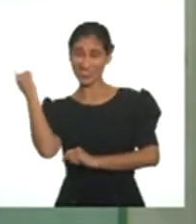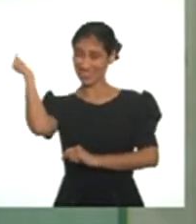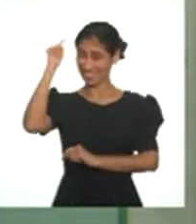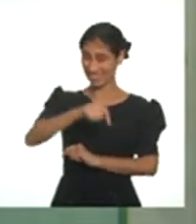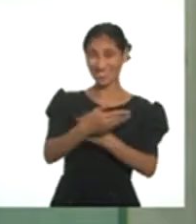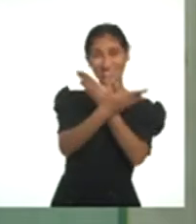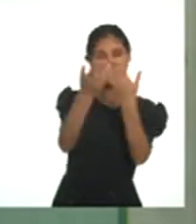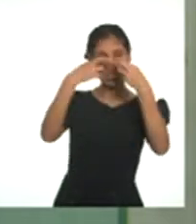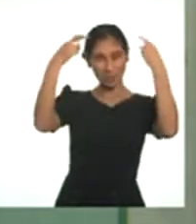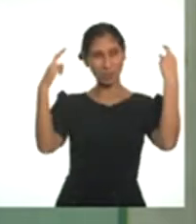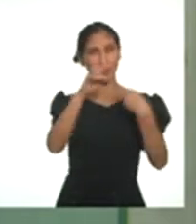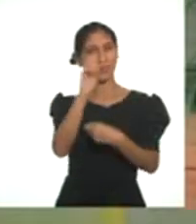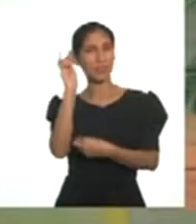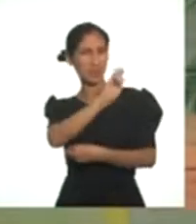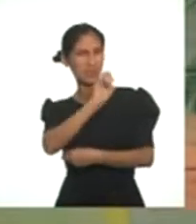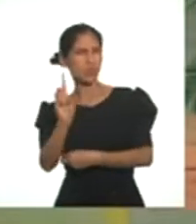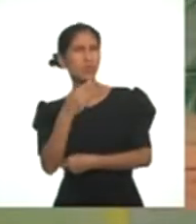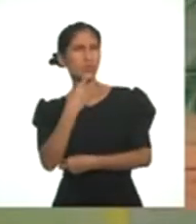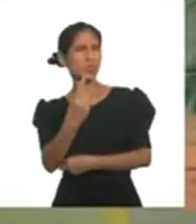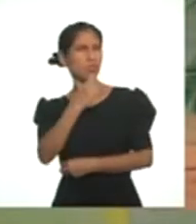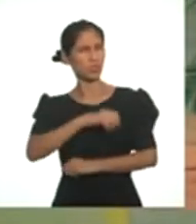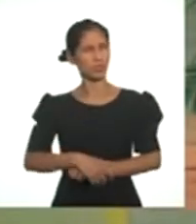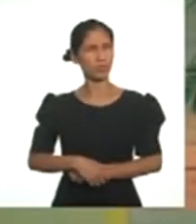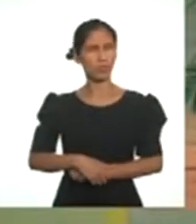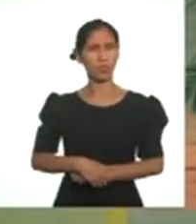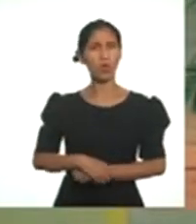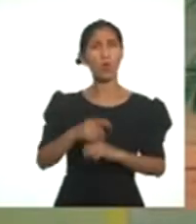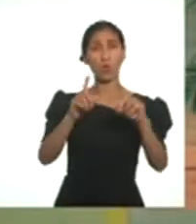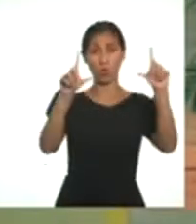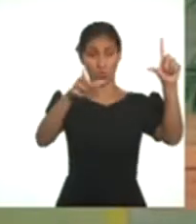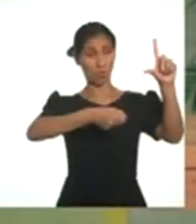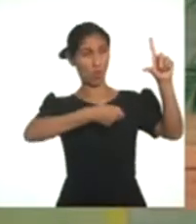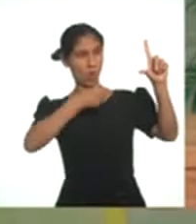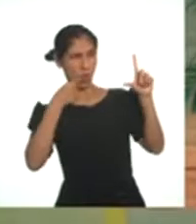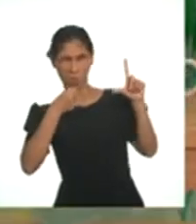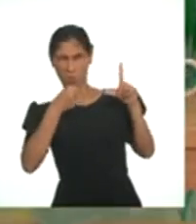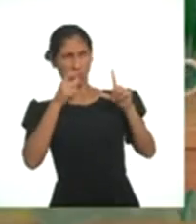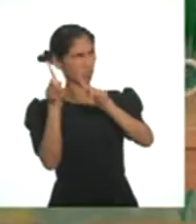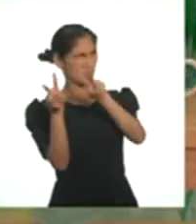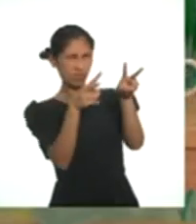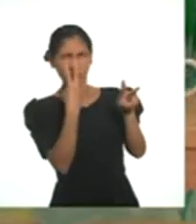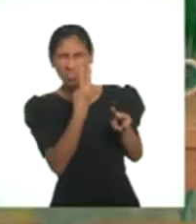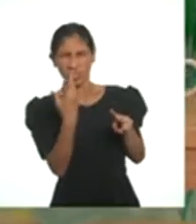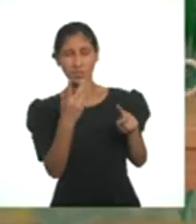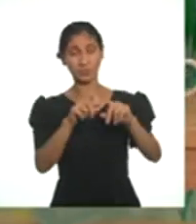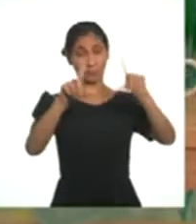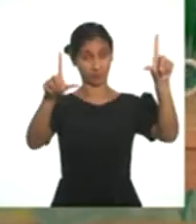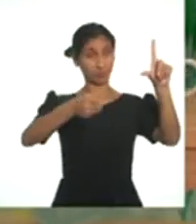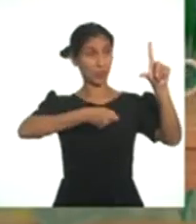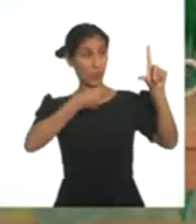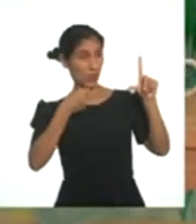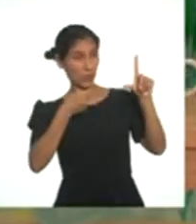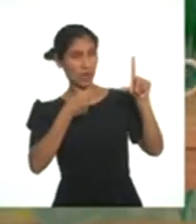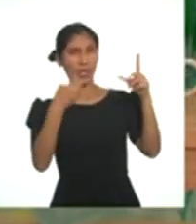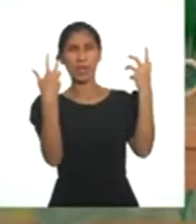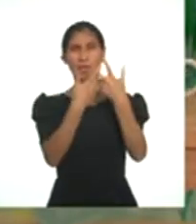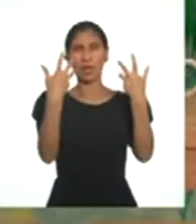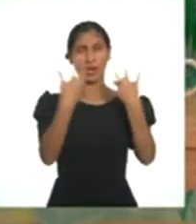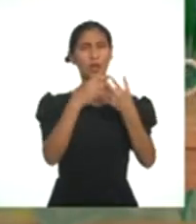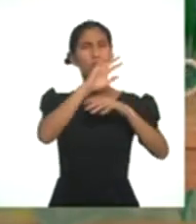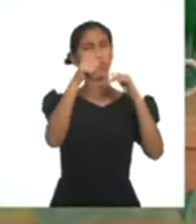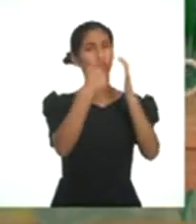y estar aquí con la promo 2021. Cuéntanos, ¿en qué consiste un reportaje audiovisual? Bueno, un reportaje audiovisual es un género